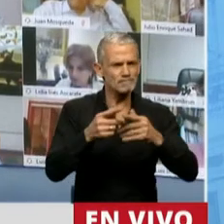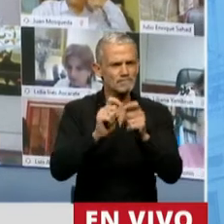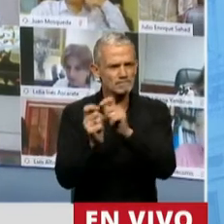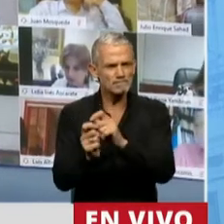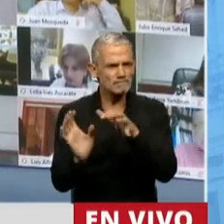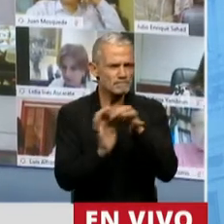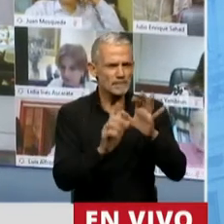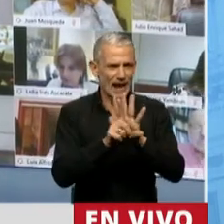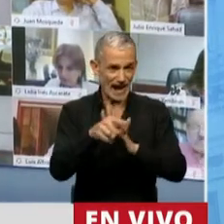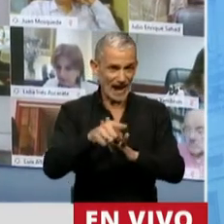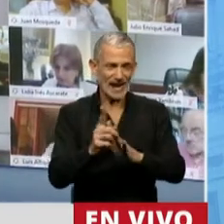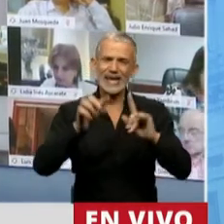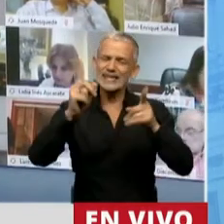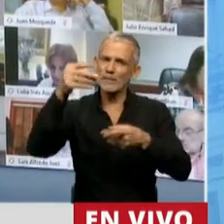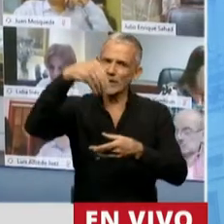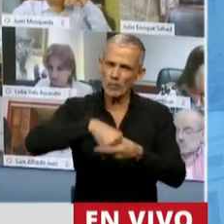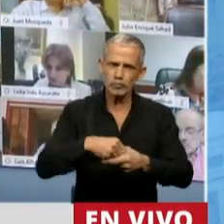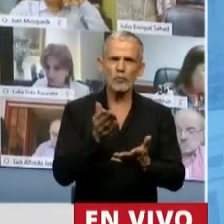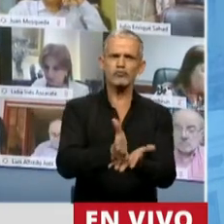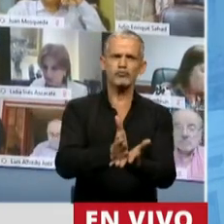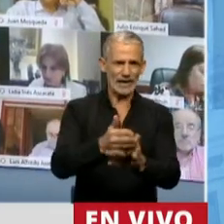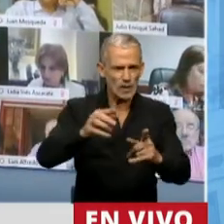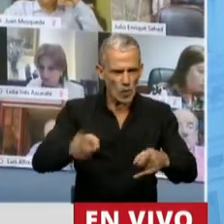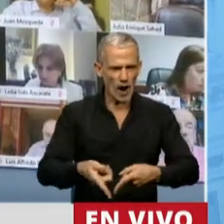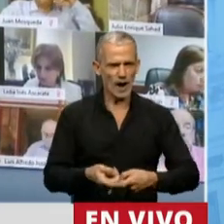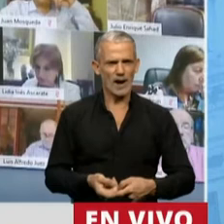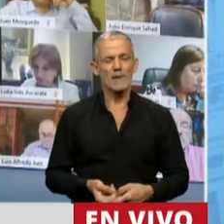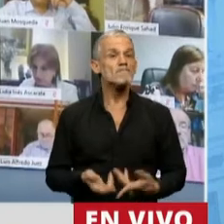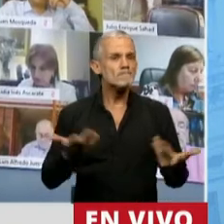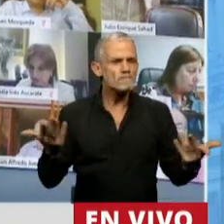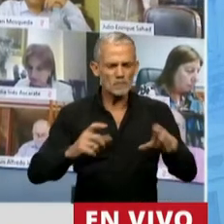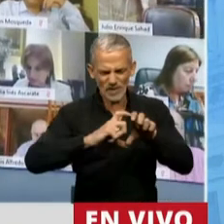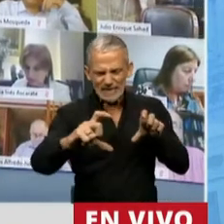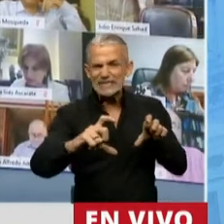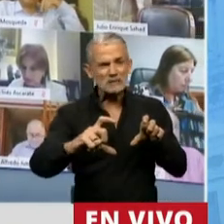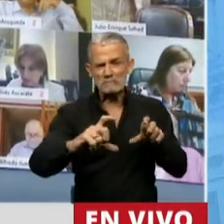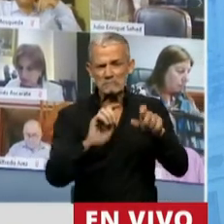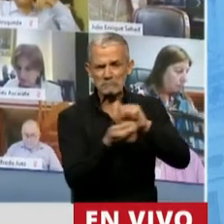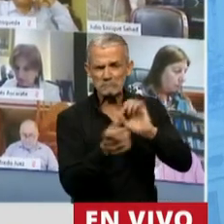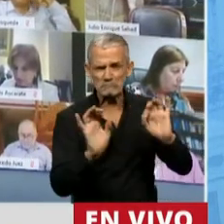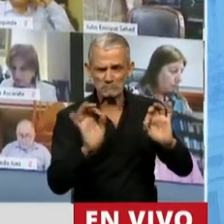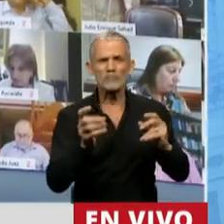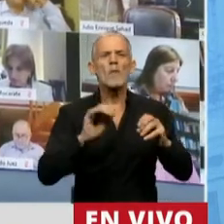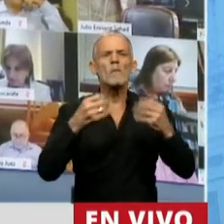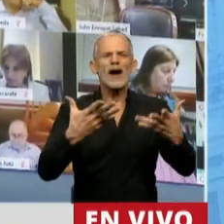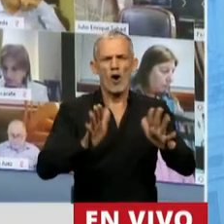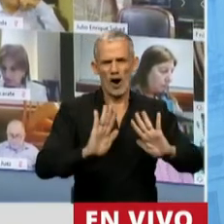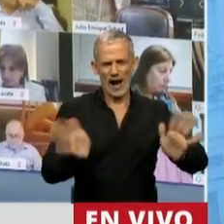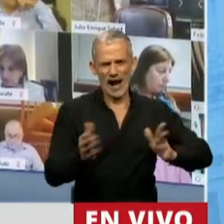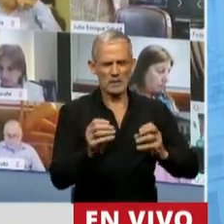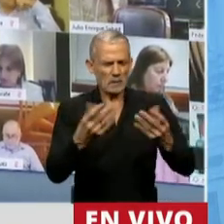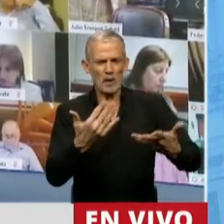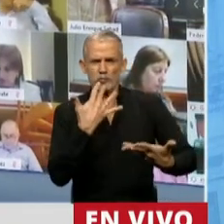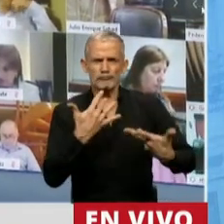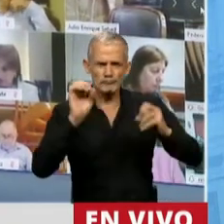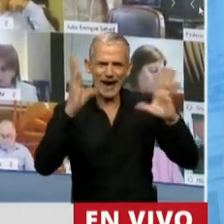modificatorias incluso estando firmes. Esto no produce ningún cambio, sino que mejora el